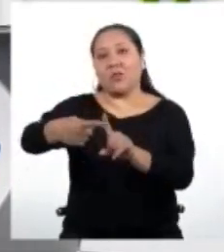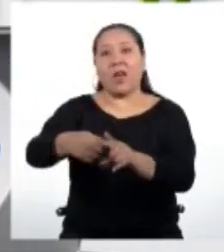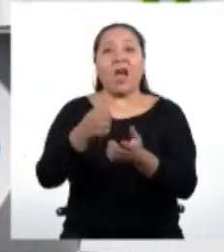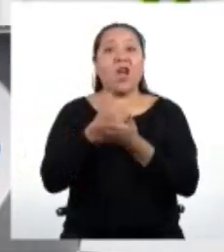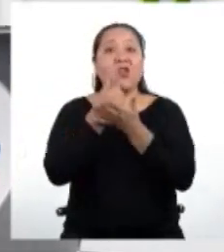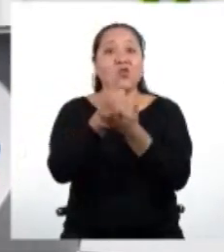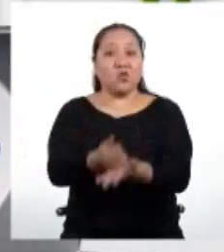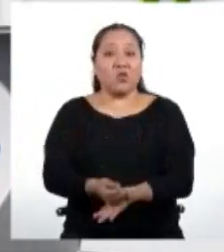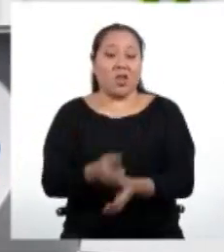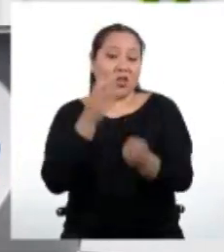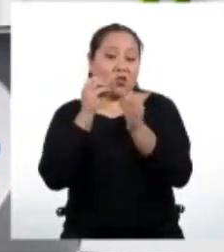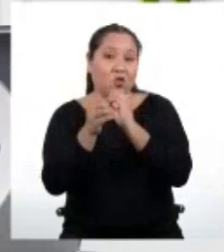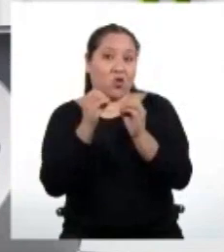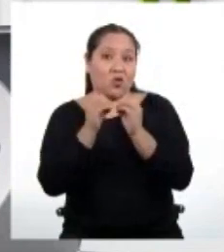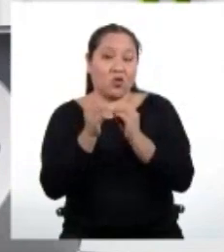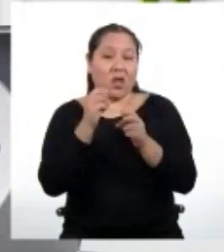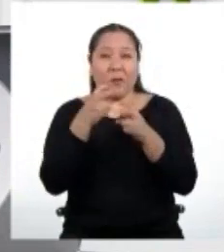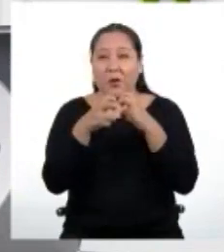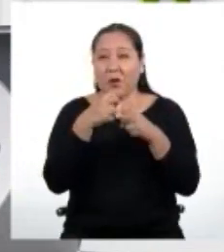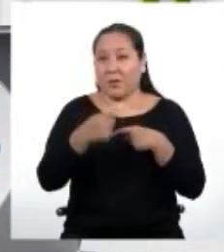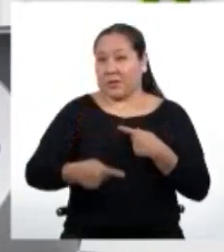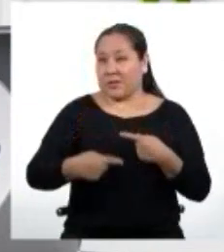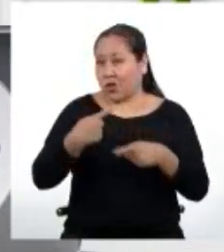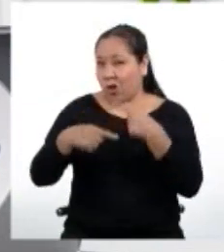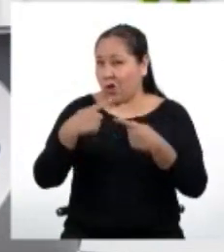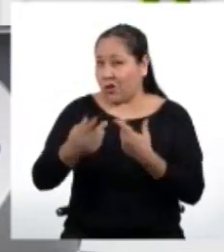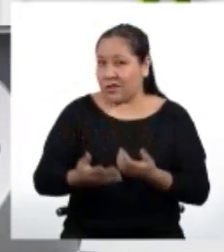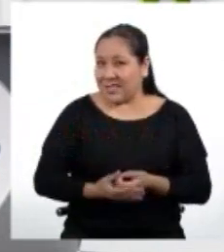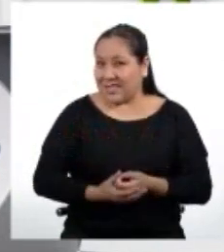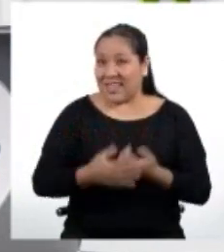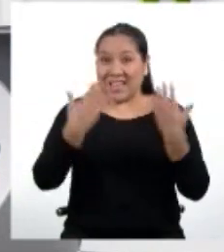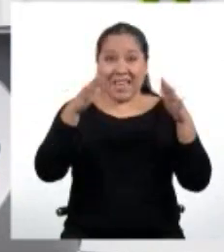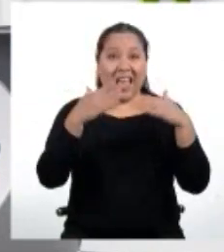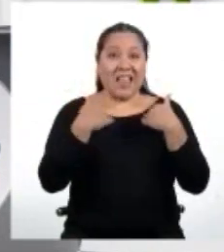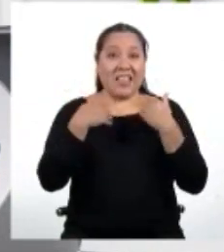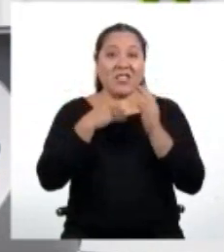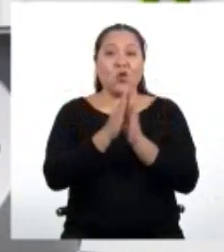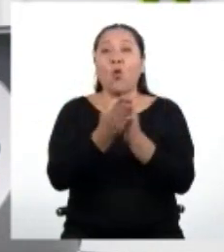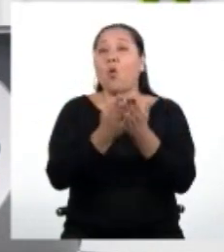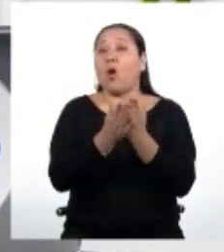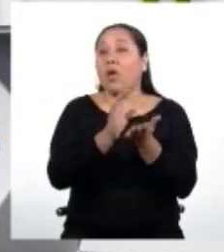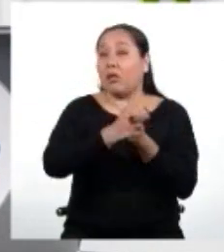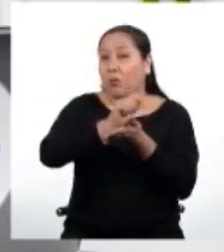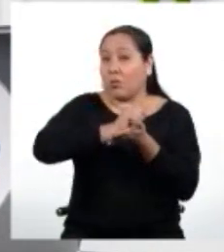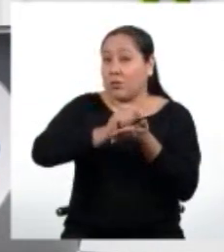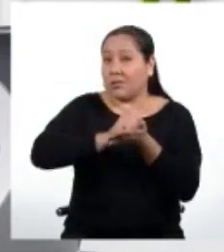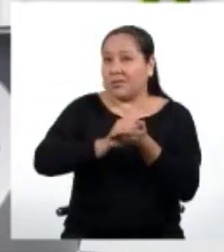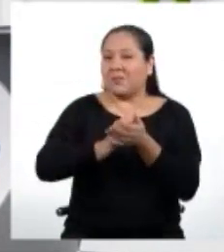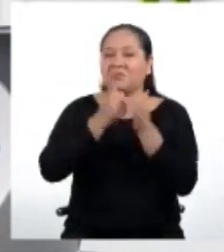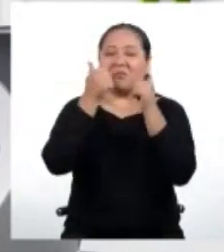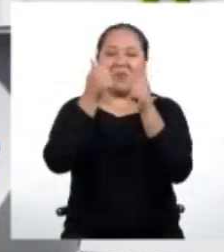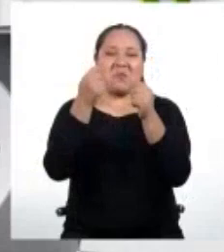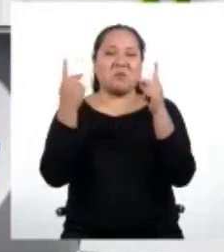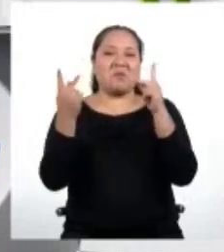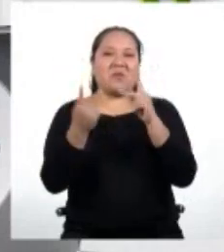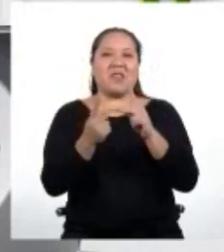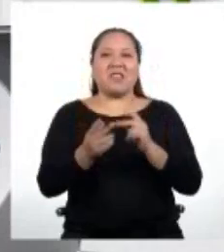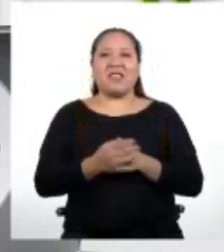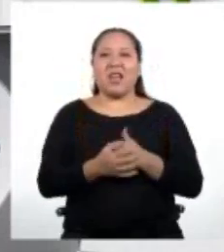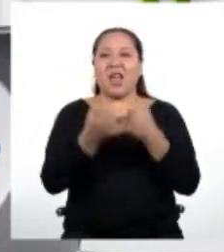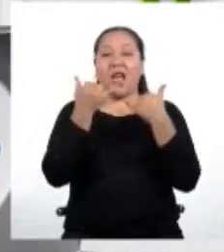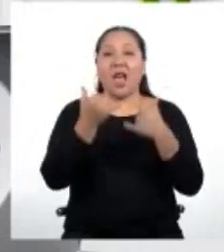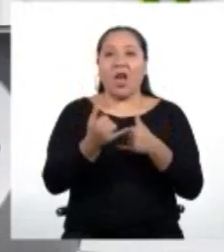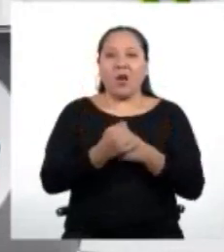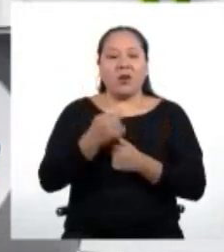ayudar a resolver situaciones cotidianas? ¿Ya tienes tu cuaderno de notas a la mano? Perfecto. Ahora,